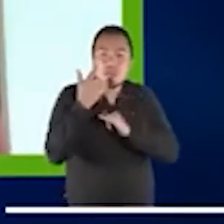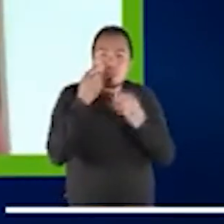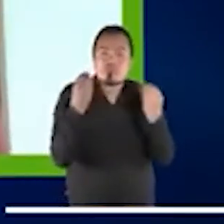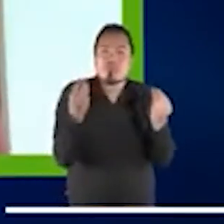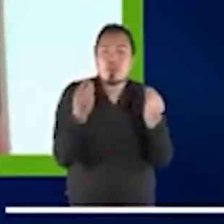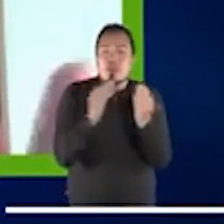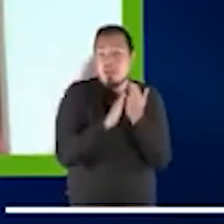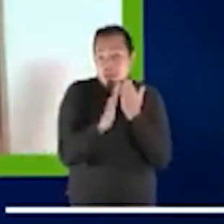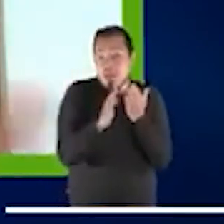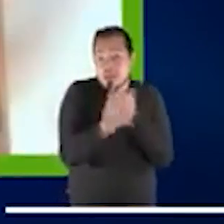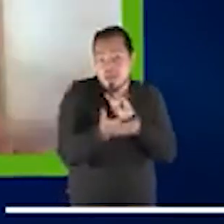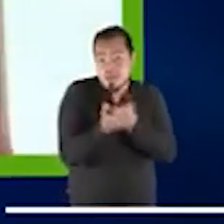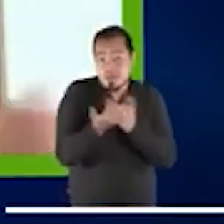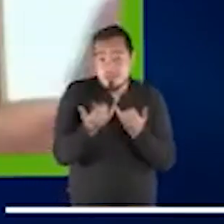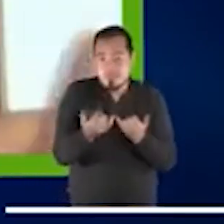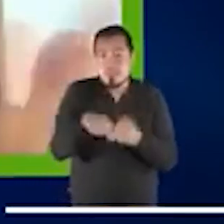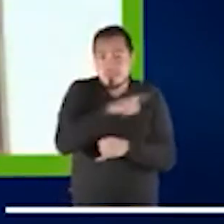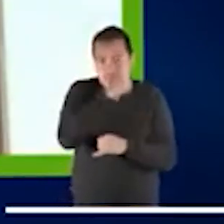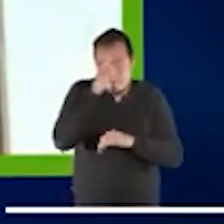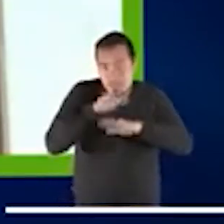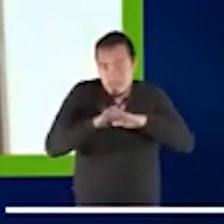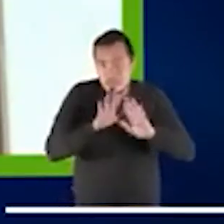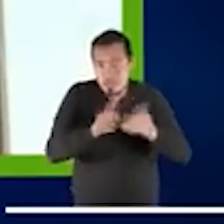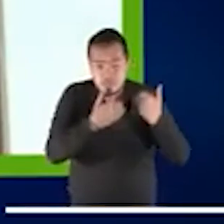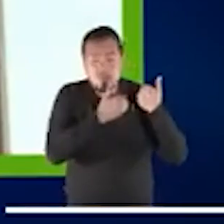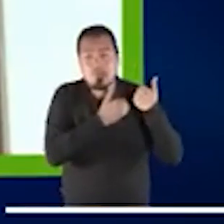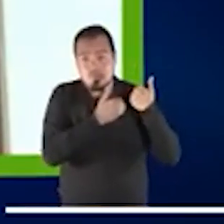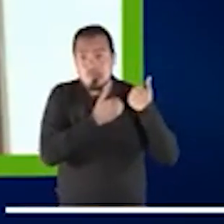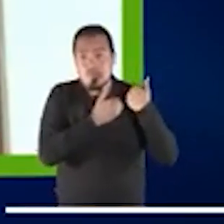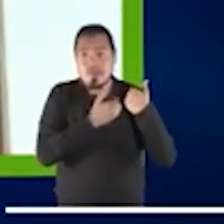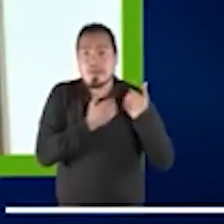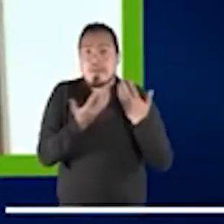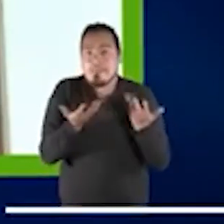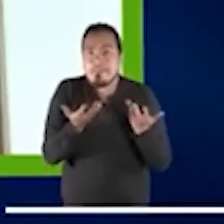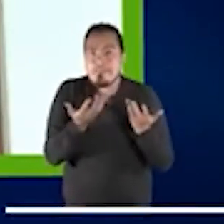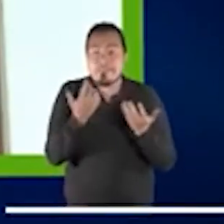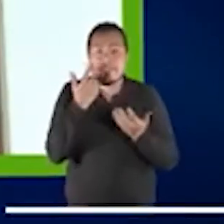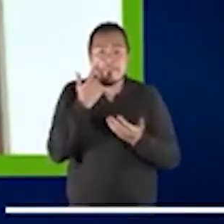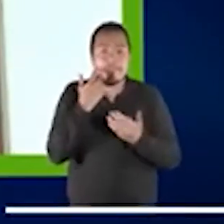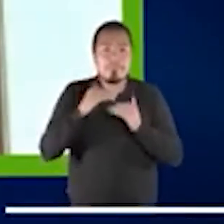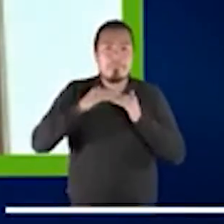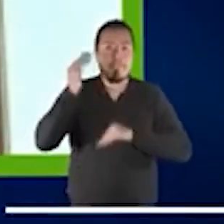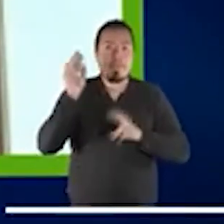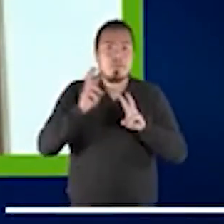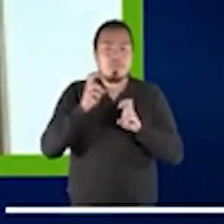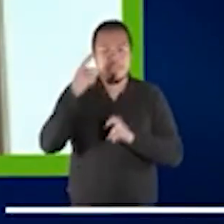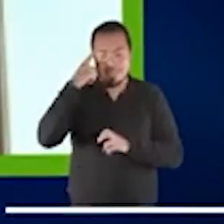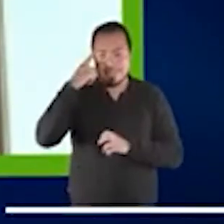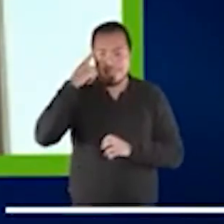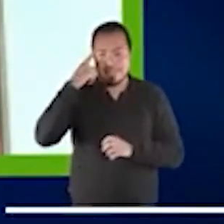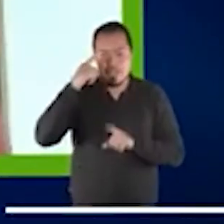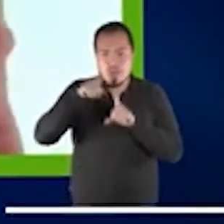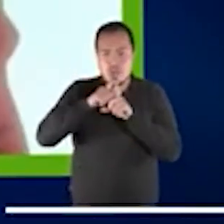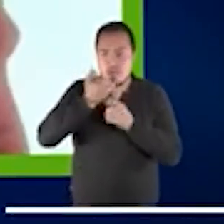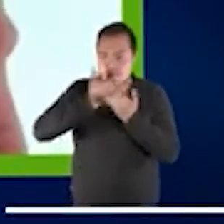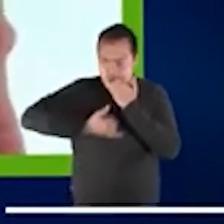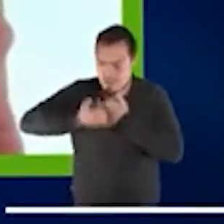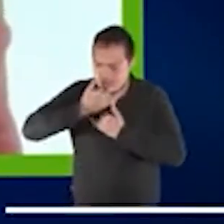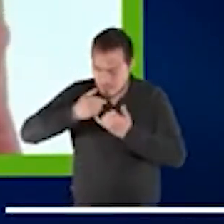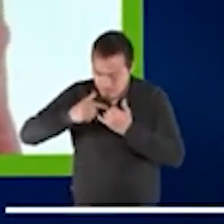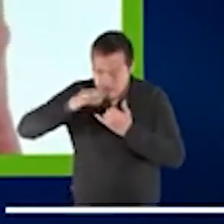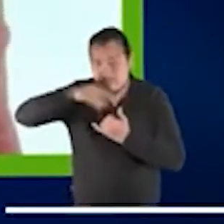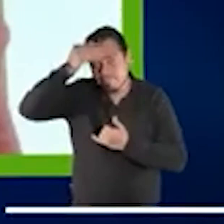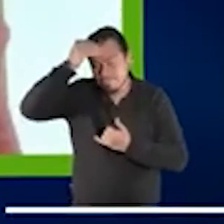que fueron responsables en diferentes maneras que aprenden de los errores y que esto no pase otra vez